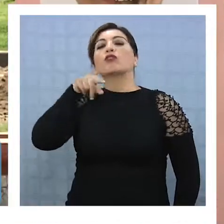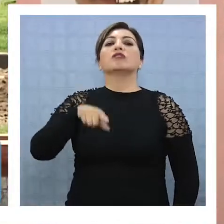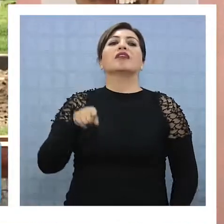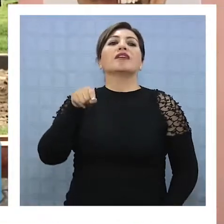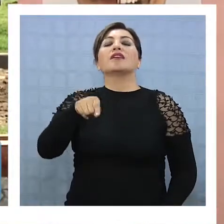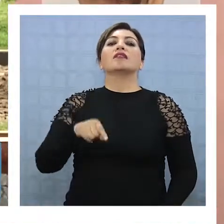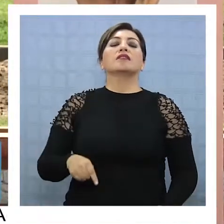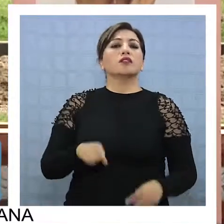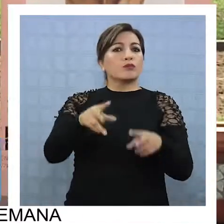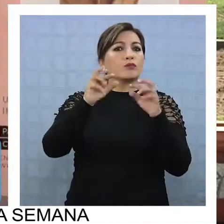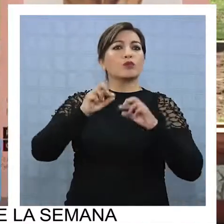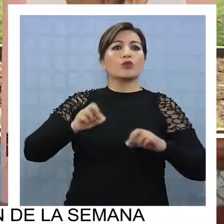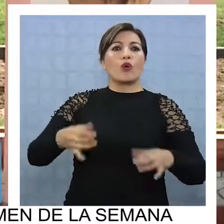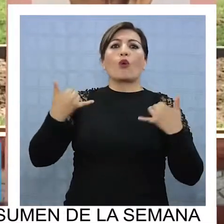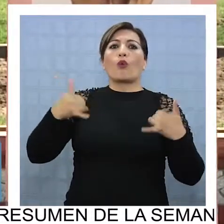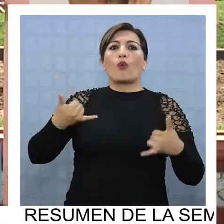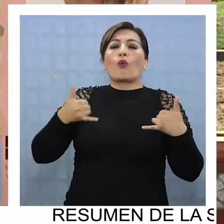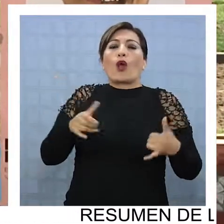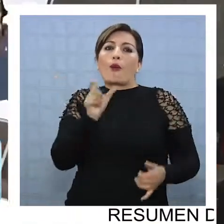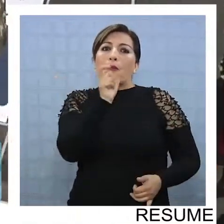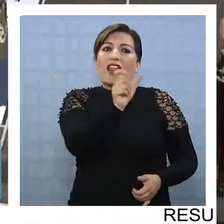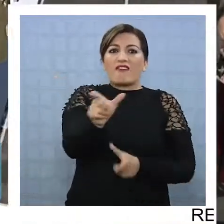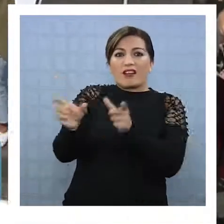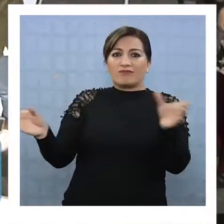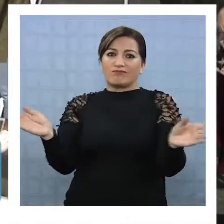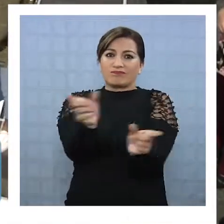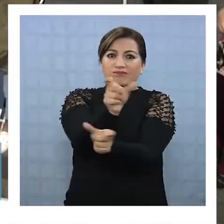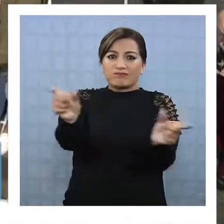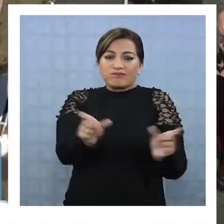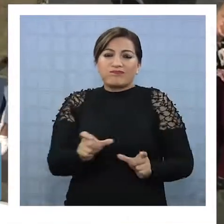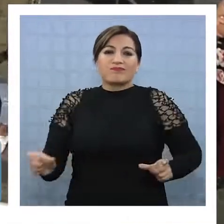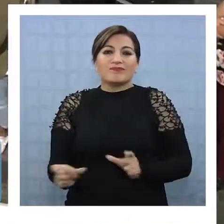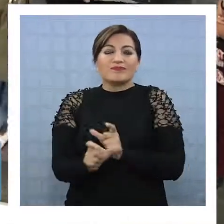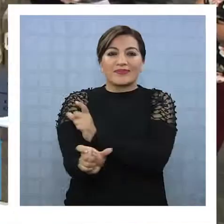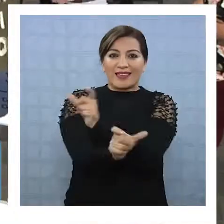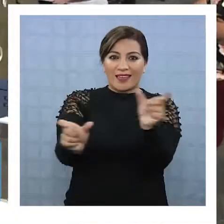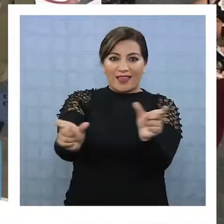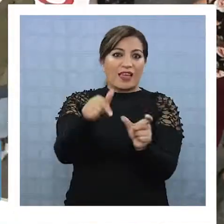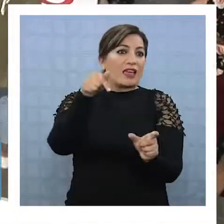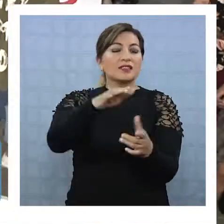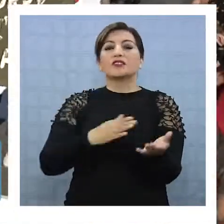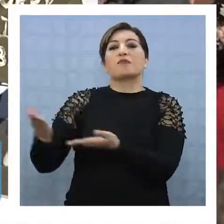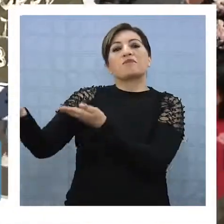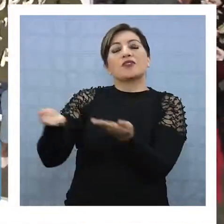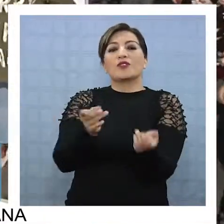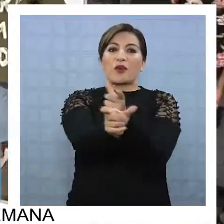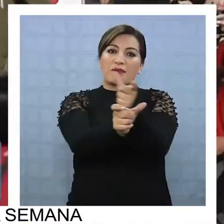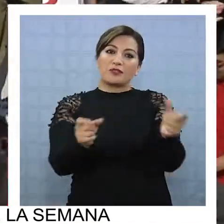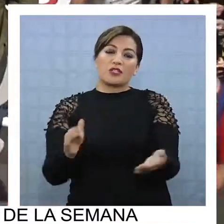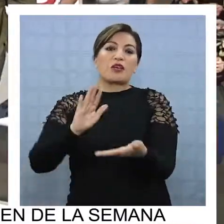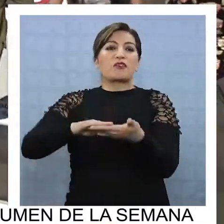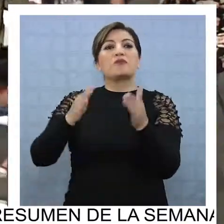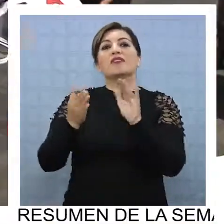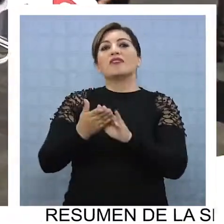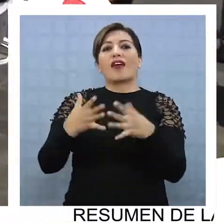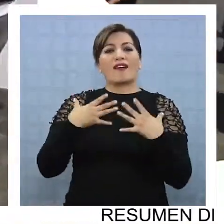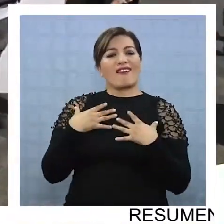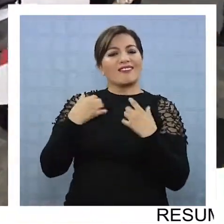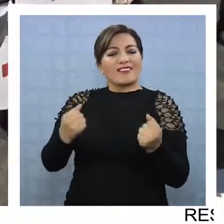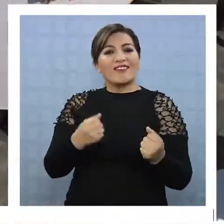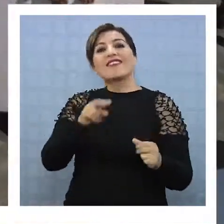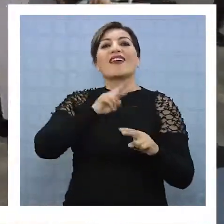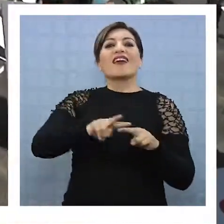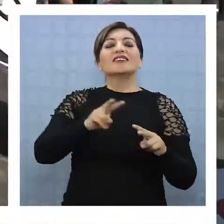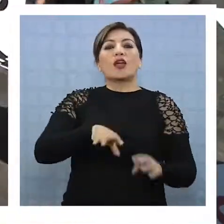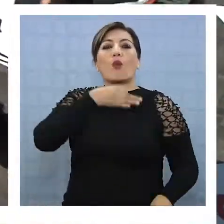En esta oportunidad, a través de un interesante juego de palabras, representado por un crucigrama, se invitó a toda la comunidad